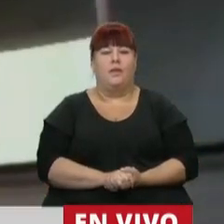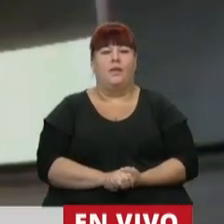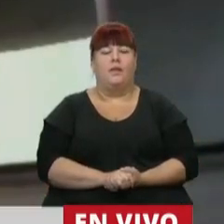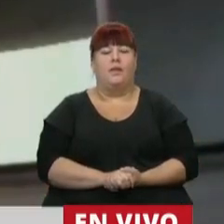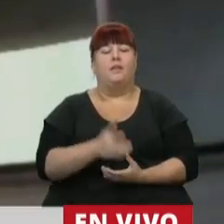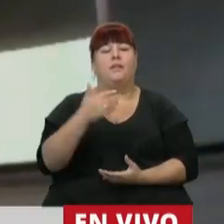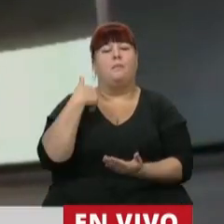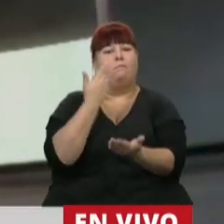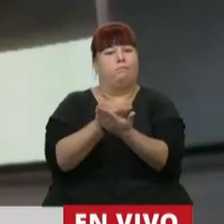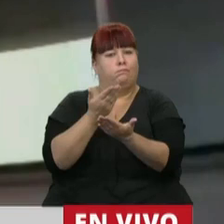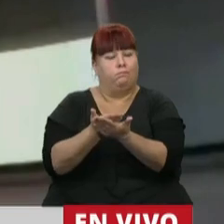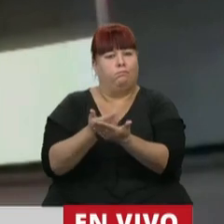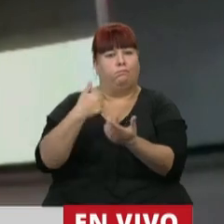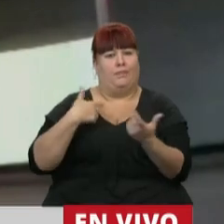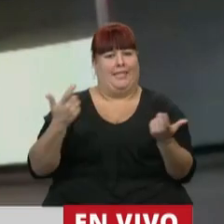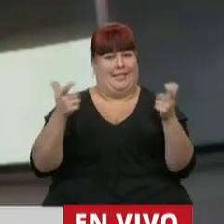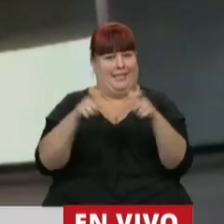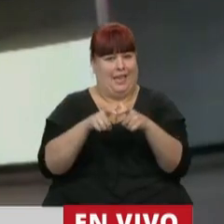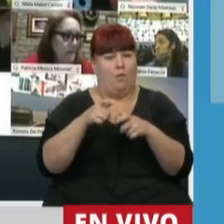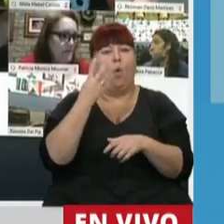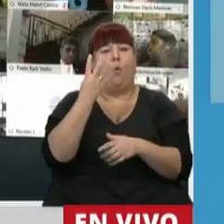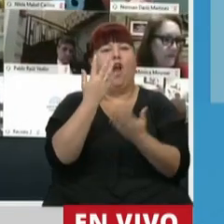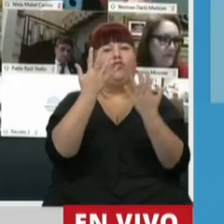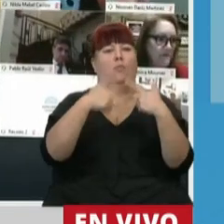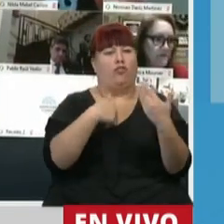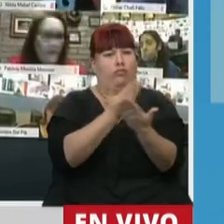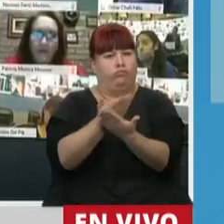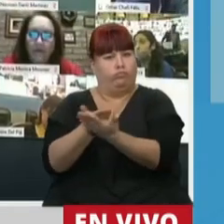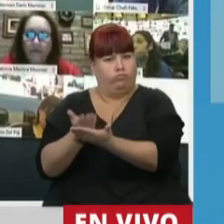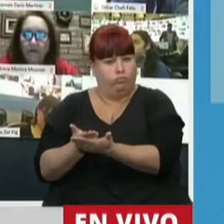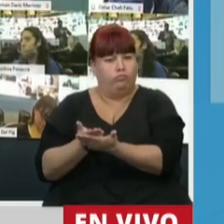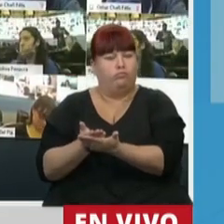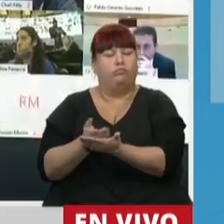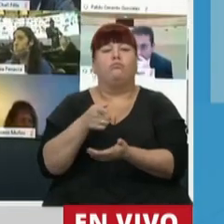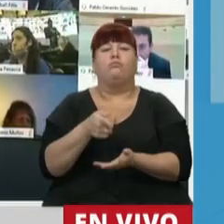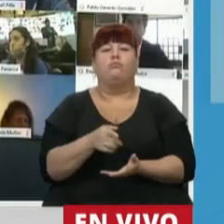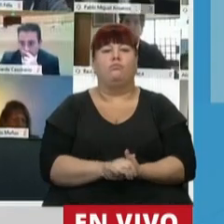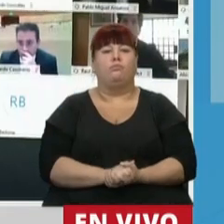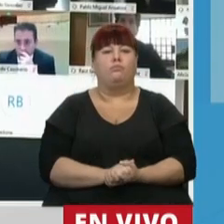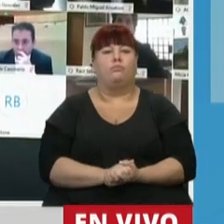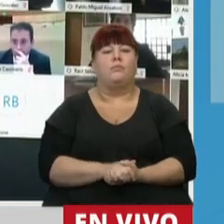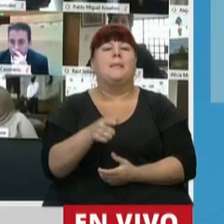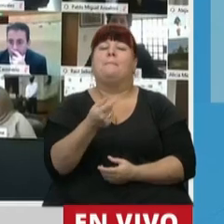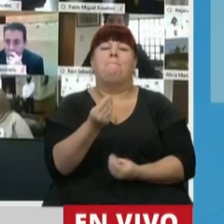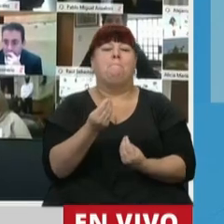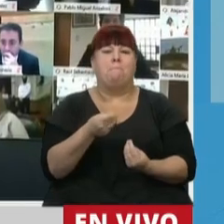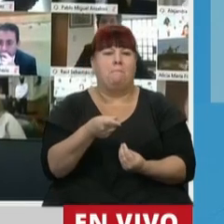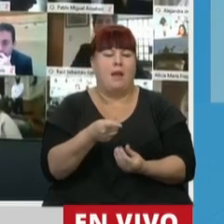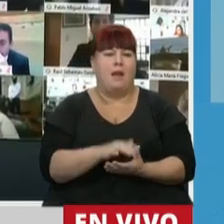presentaron ante nuestra Cámara cuatro proyectos que buscan